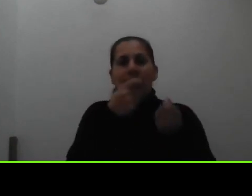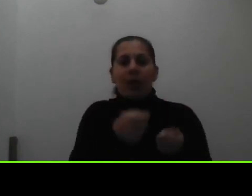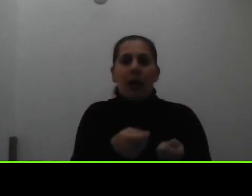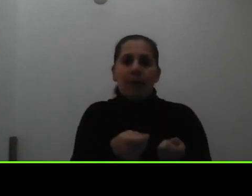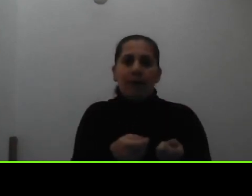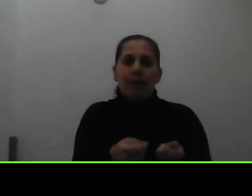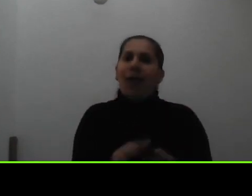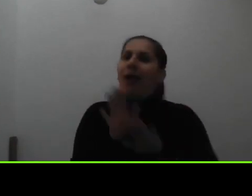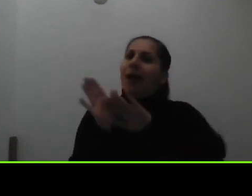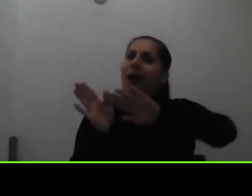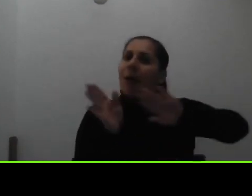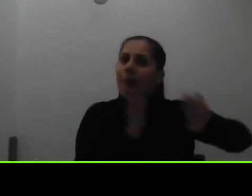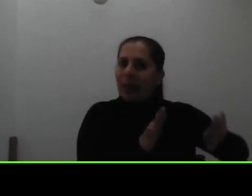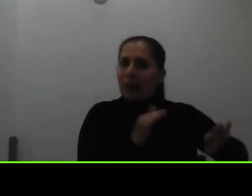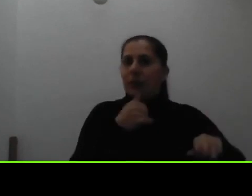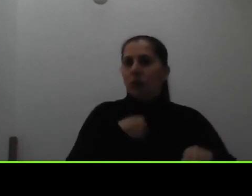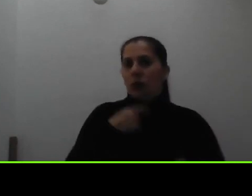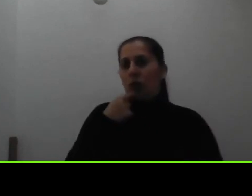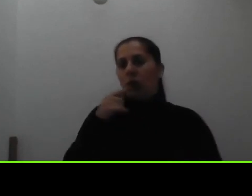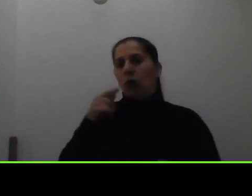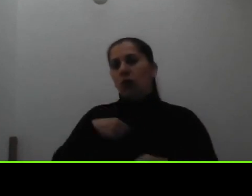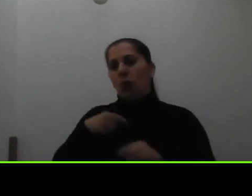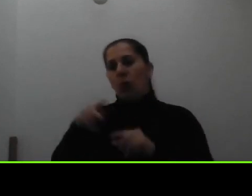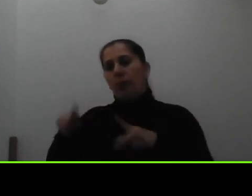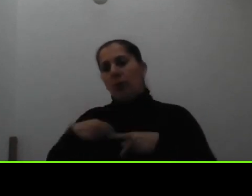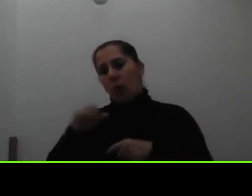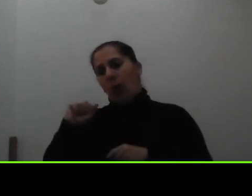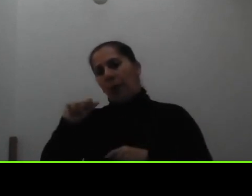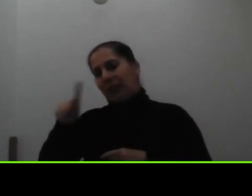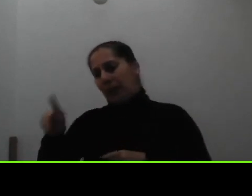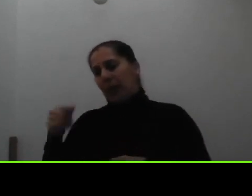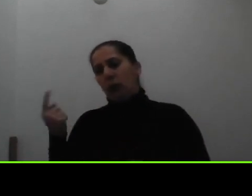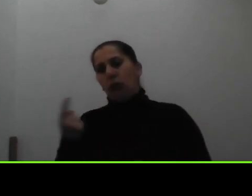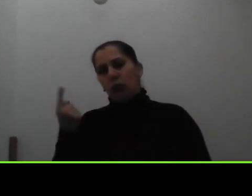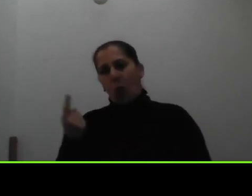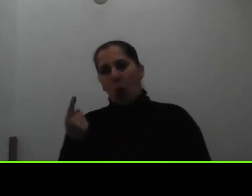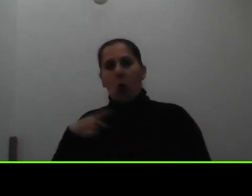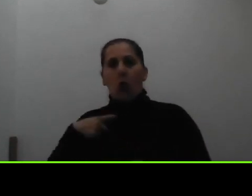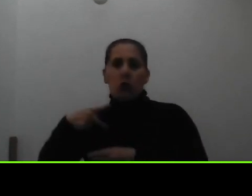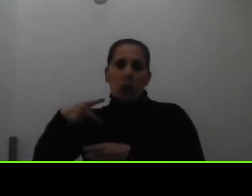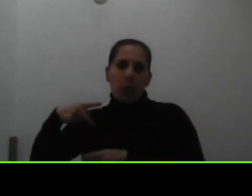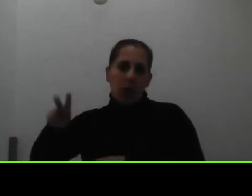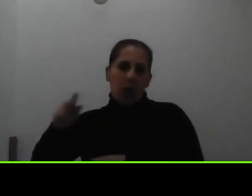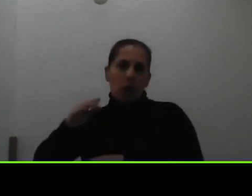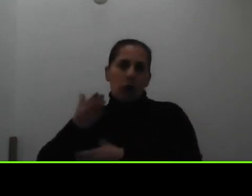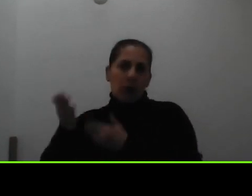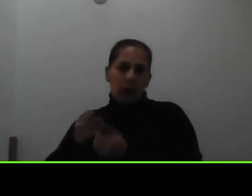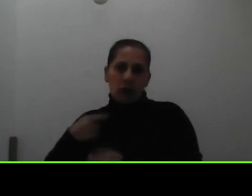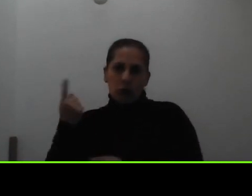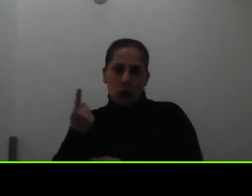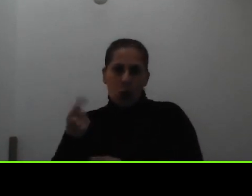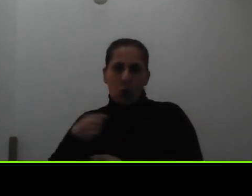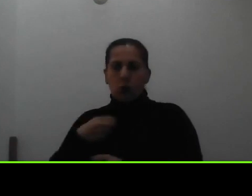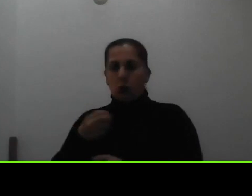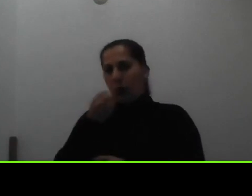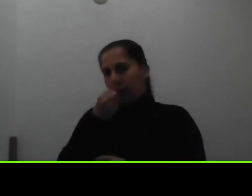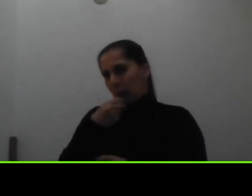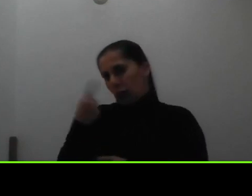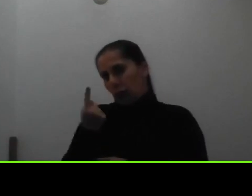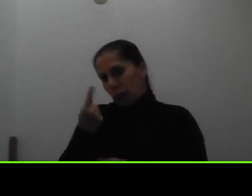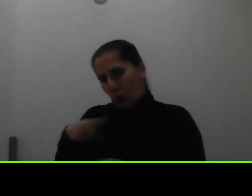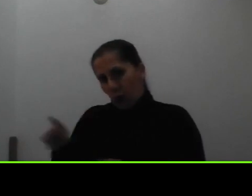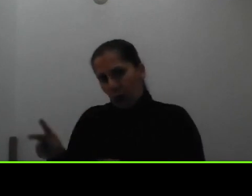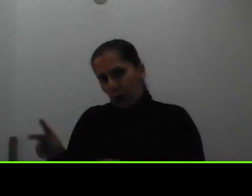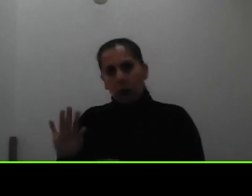par pago servicios diferenciados mi alimentación esa parte pero si usted vive con esas dos personas que